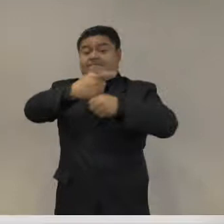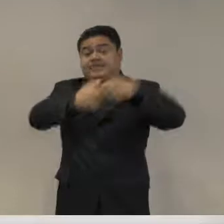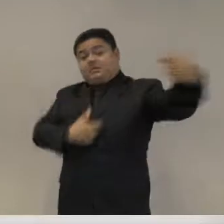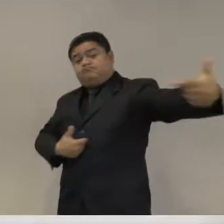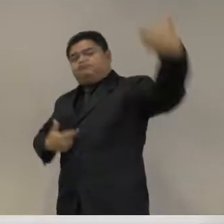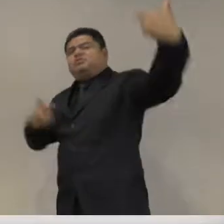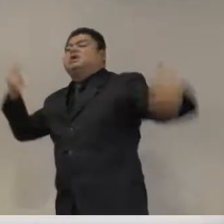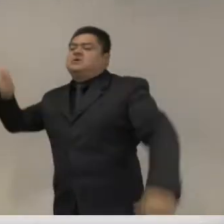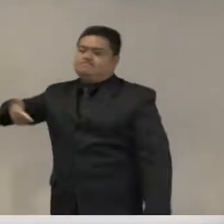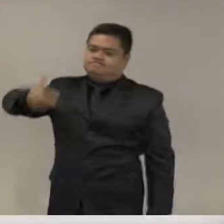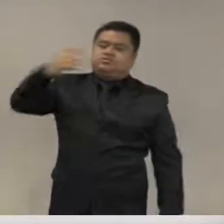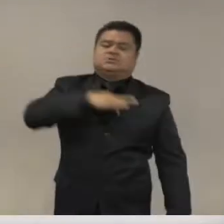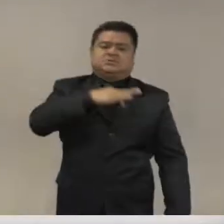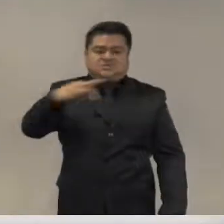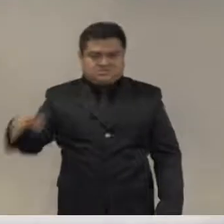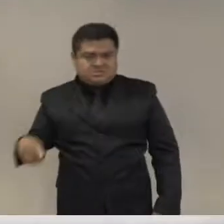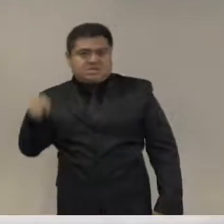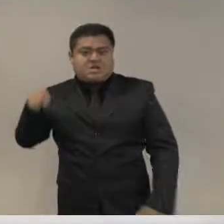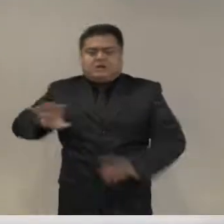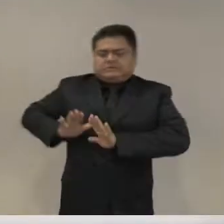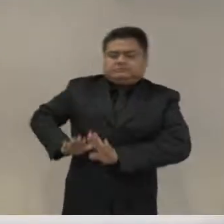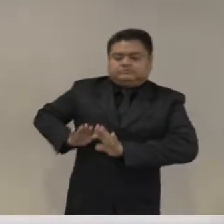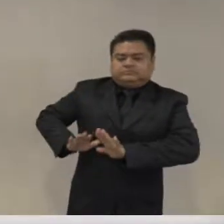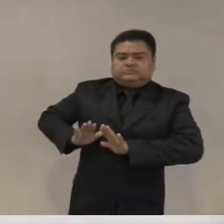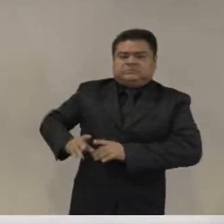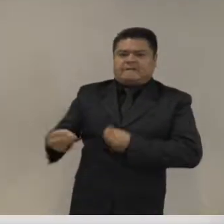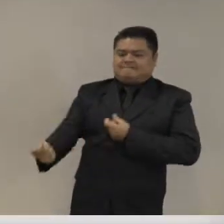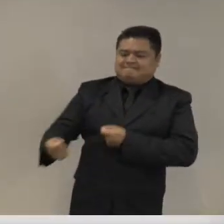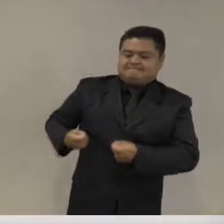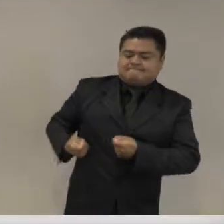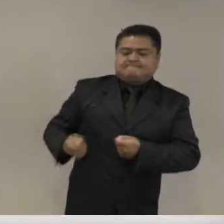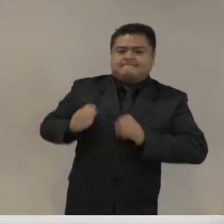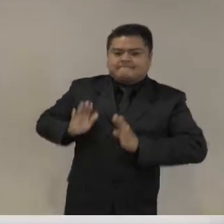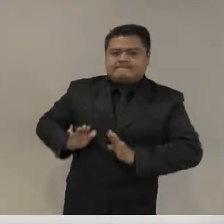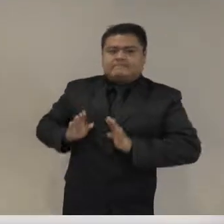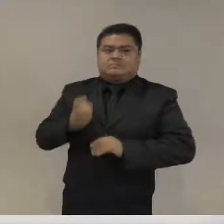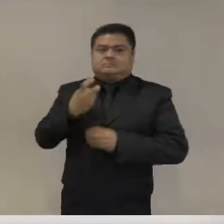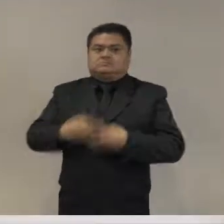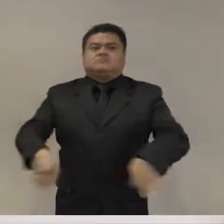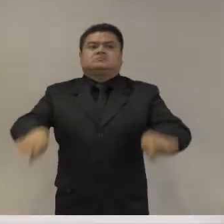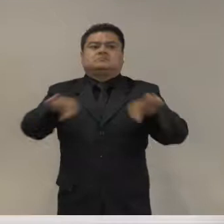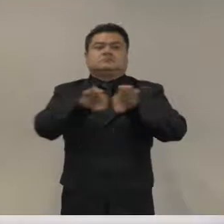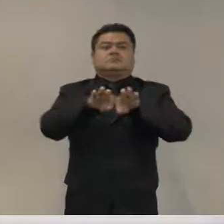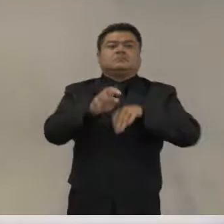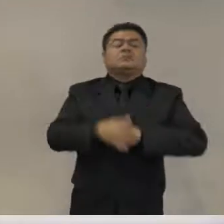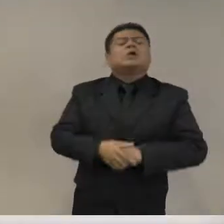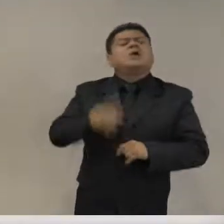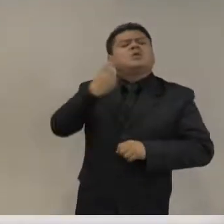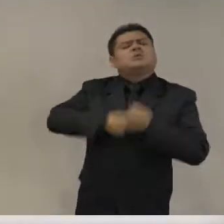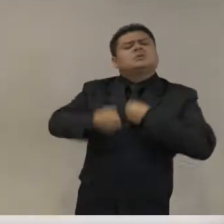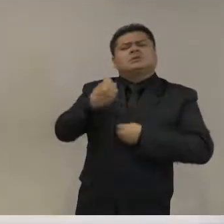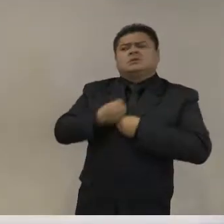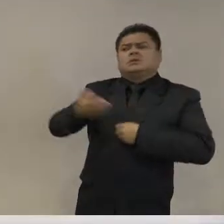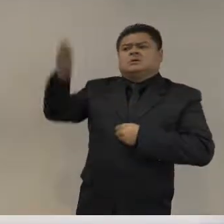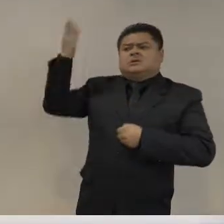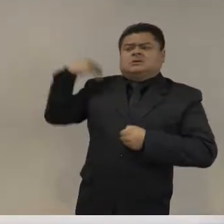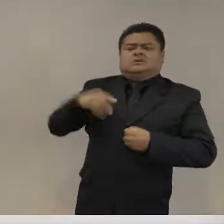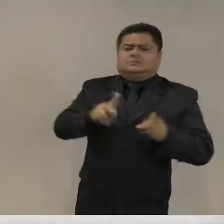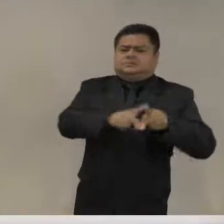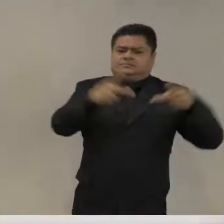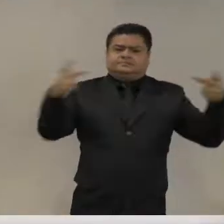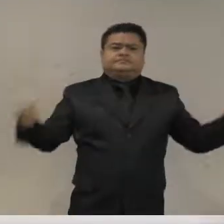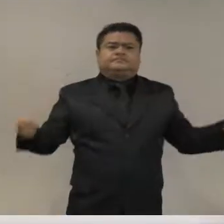video de New York Times que se sacó hace un año, es fascinante ver. Hubo un grupo, tal vez se llamaría